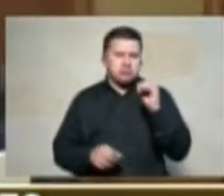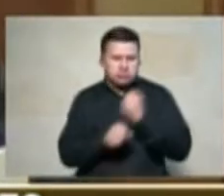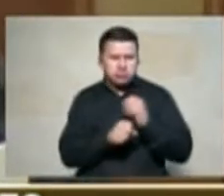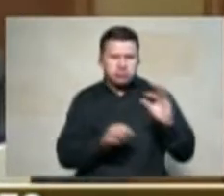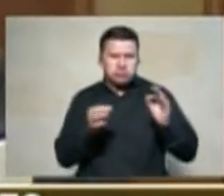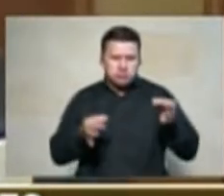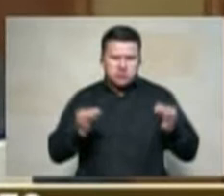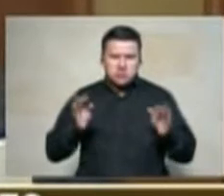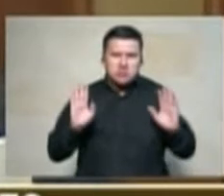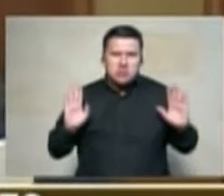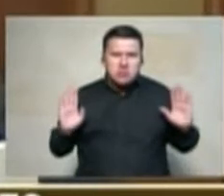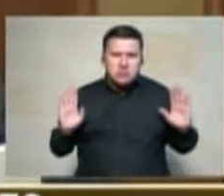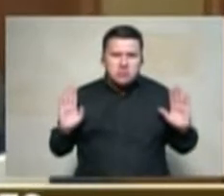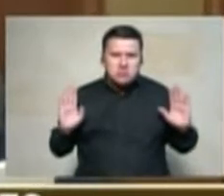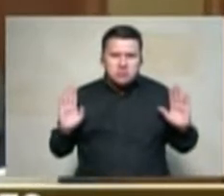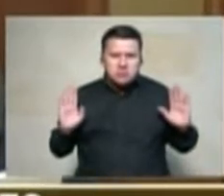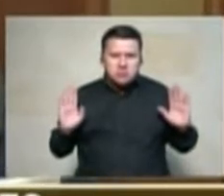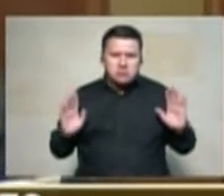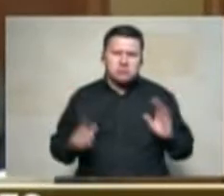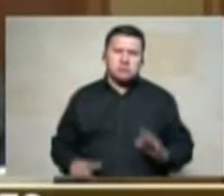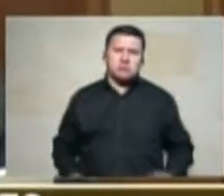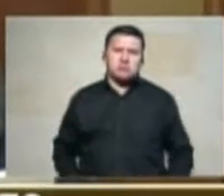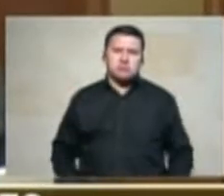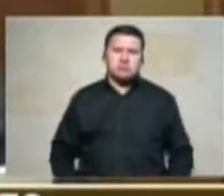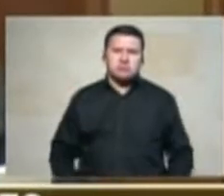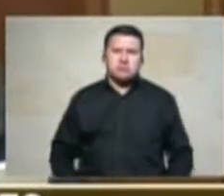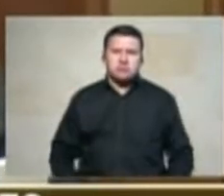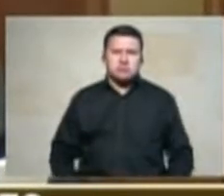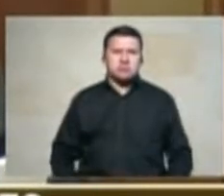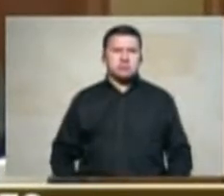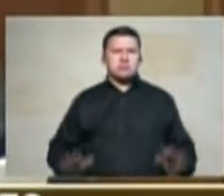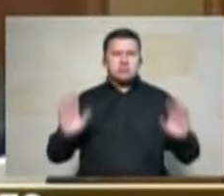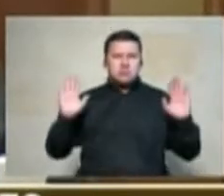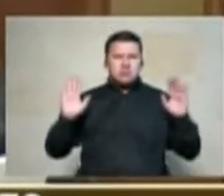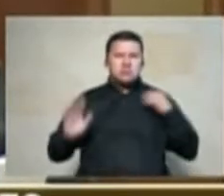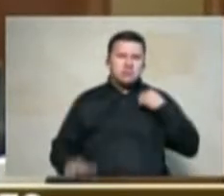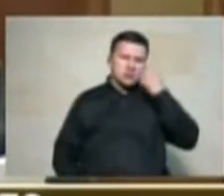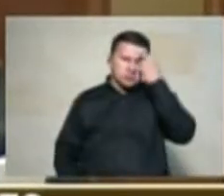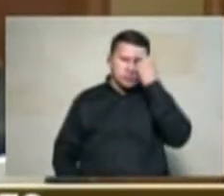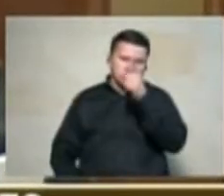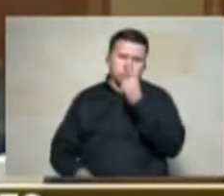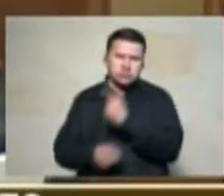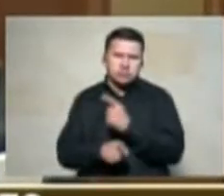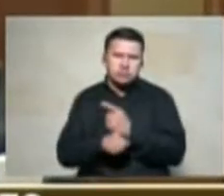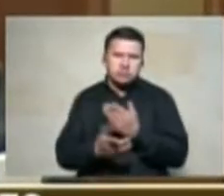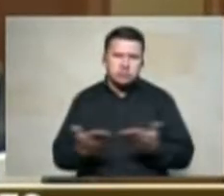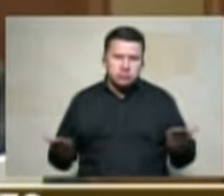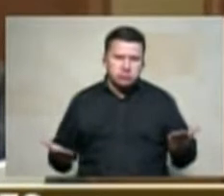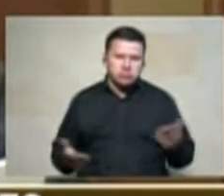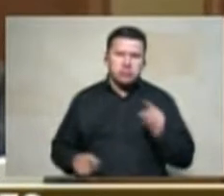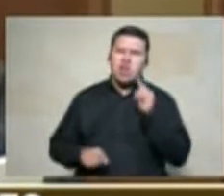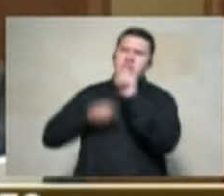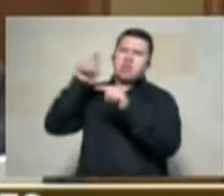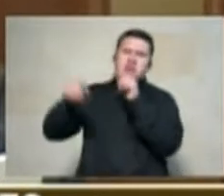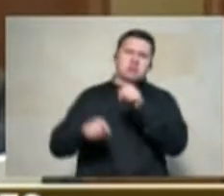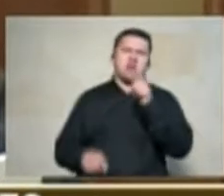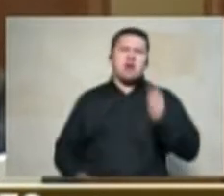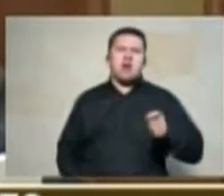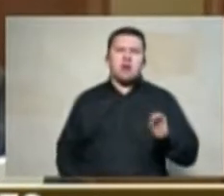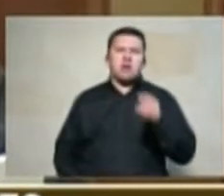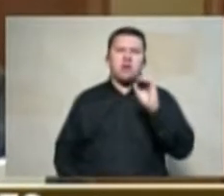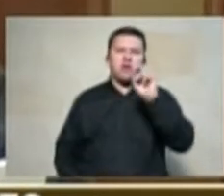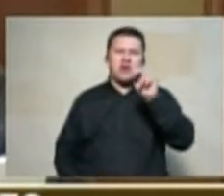entonces por eso me molesta que se acuse a estos ONGs a estos abogados